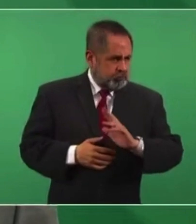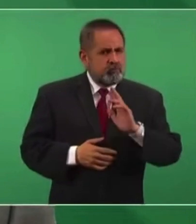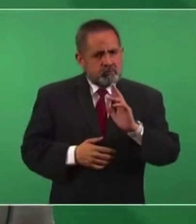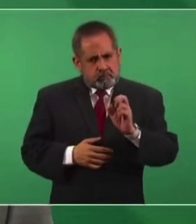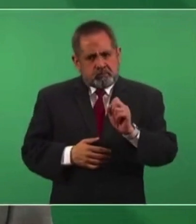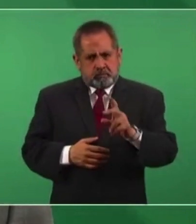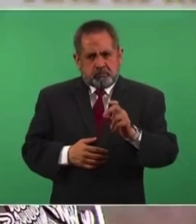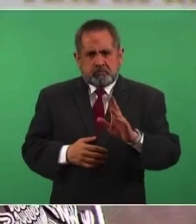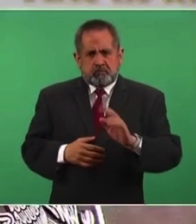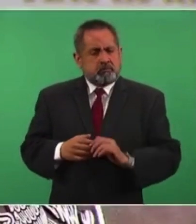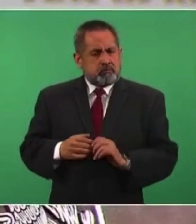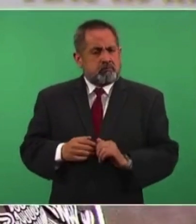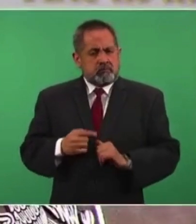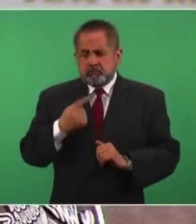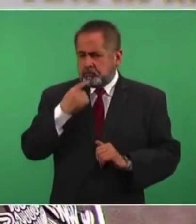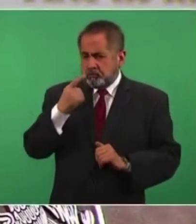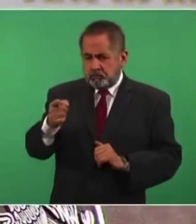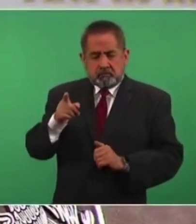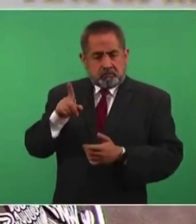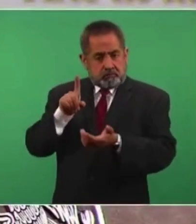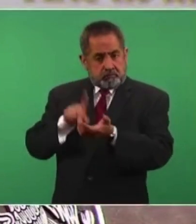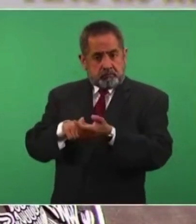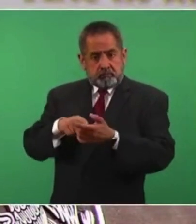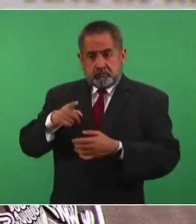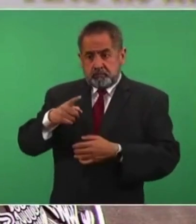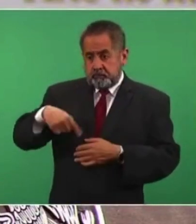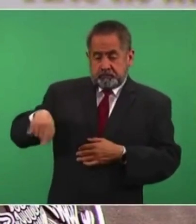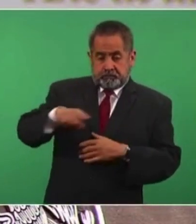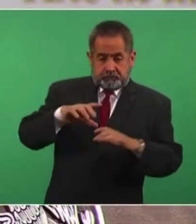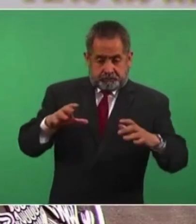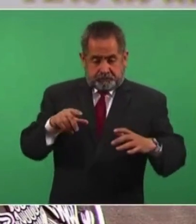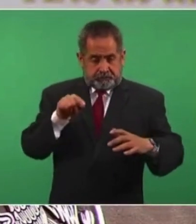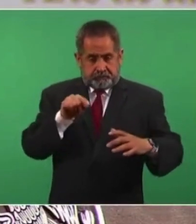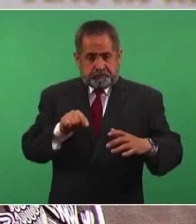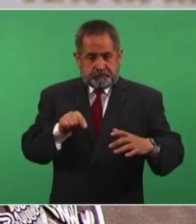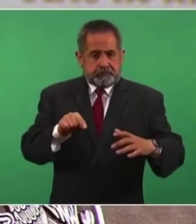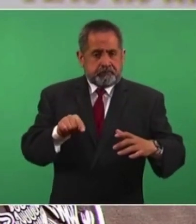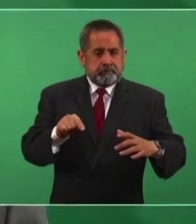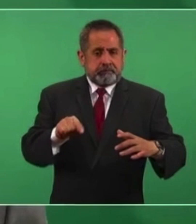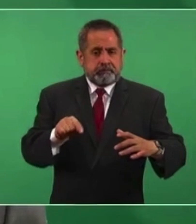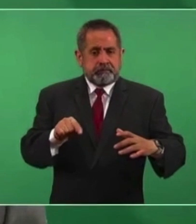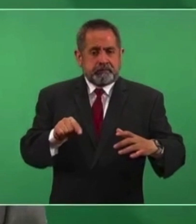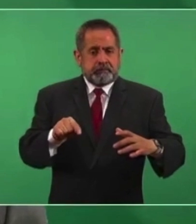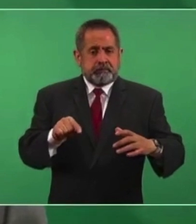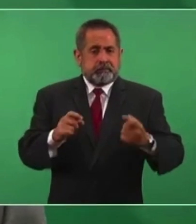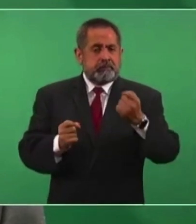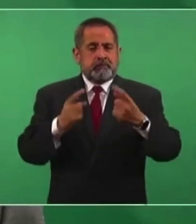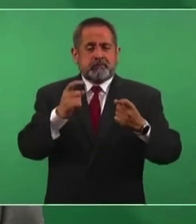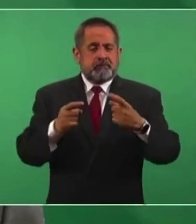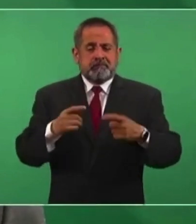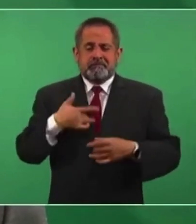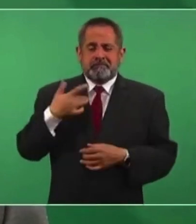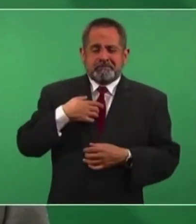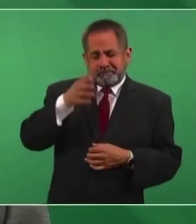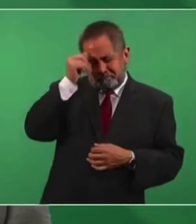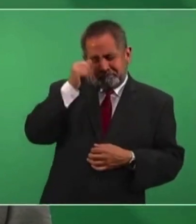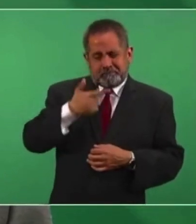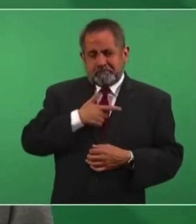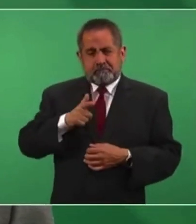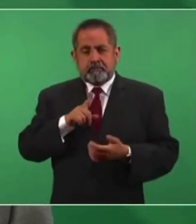dentro de los que no están satisfechos están